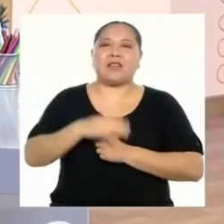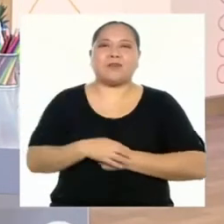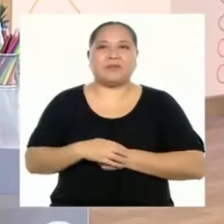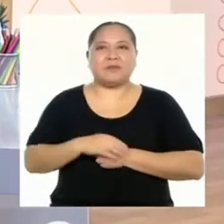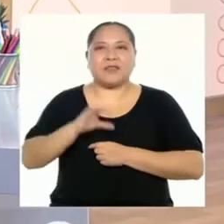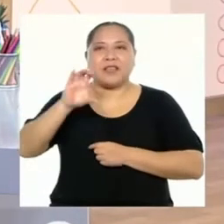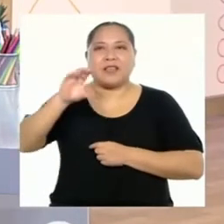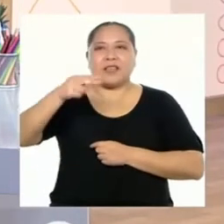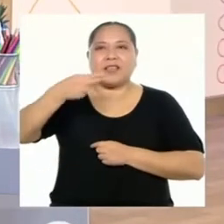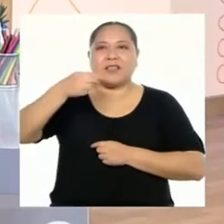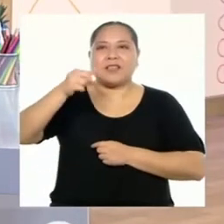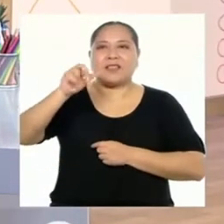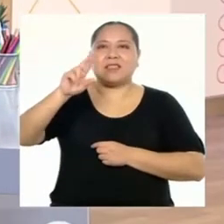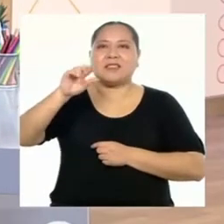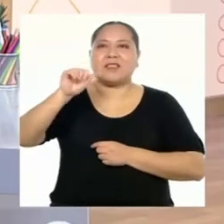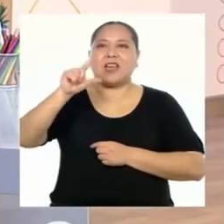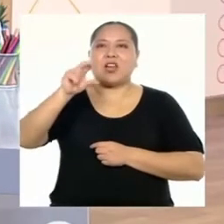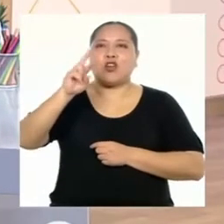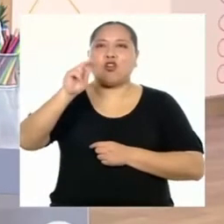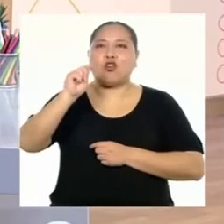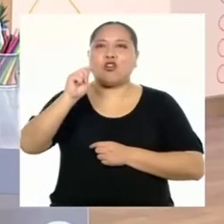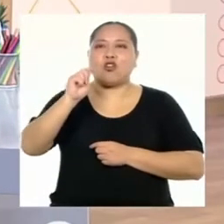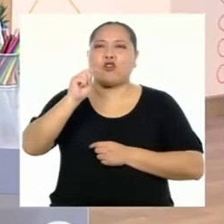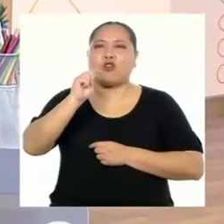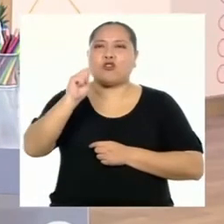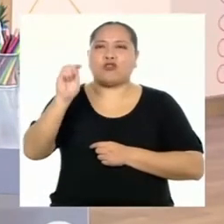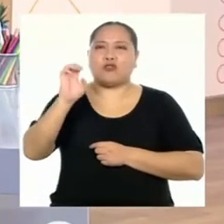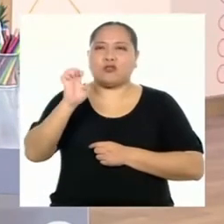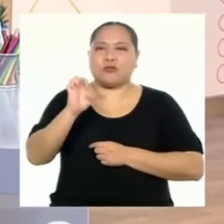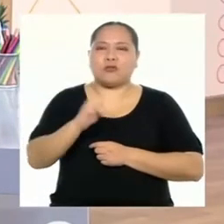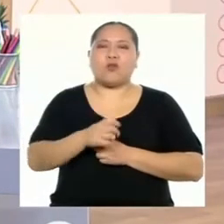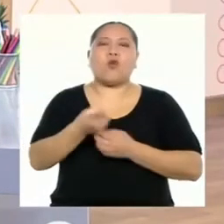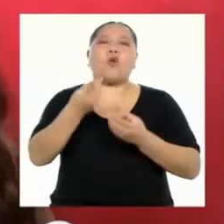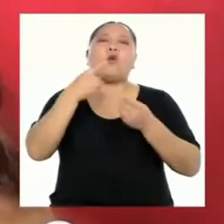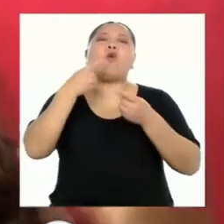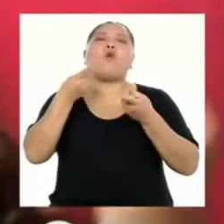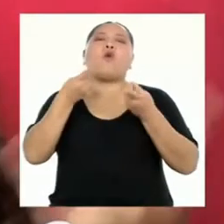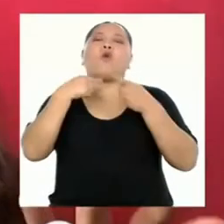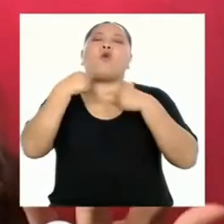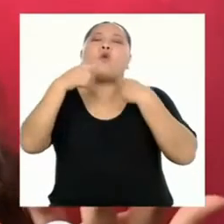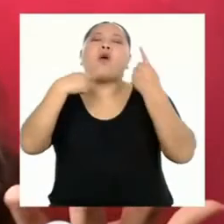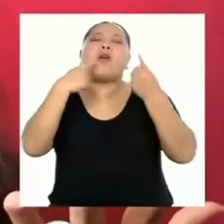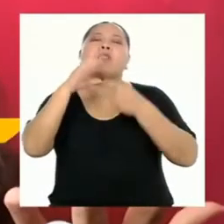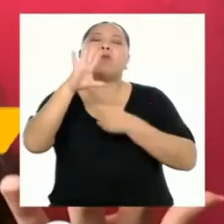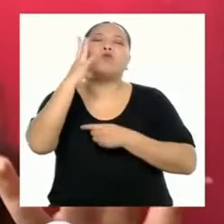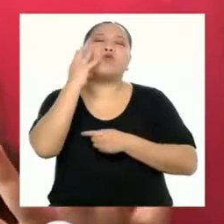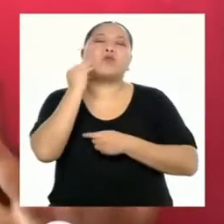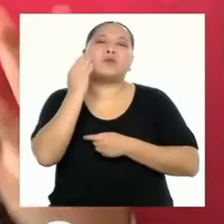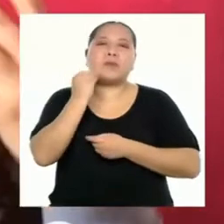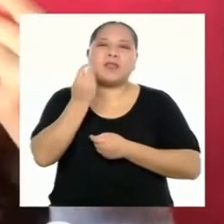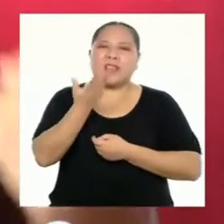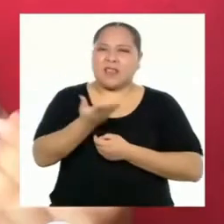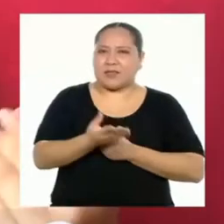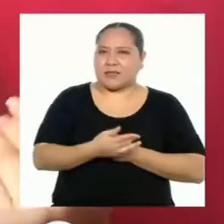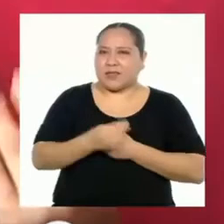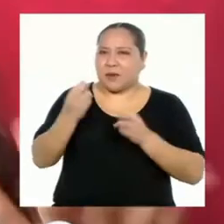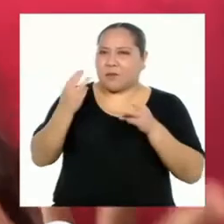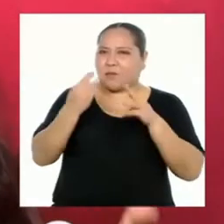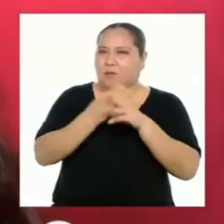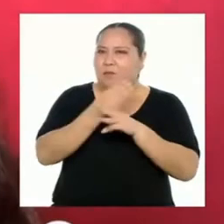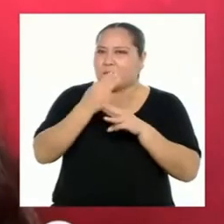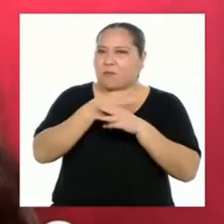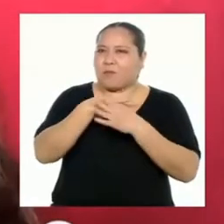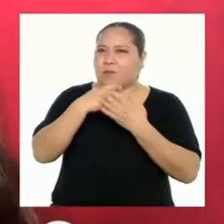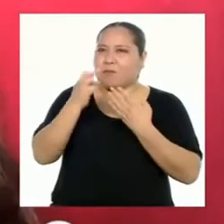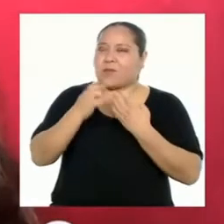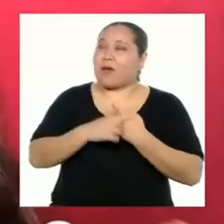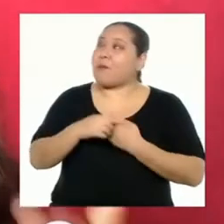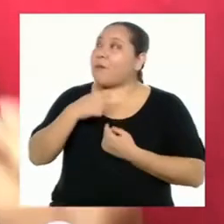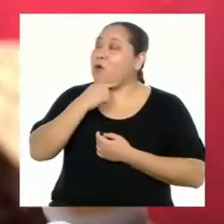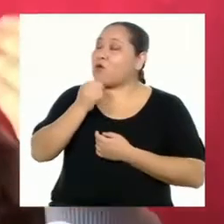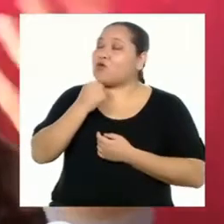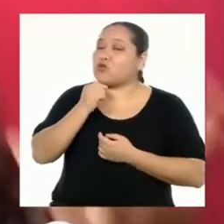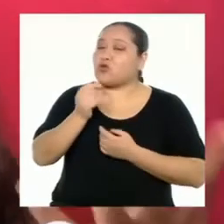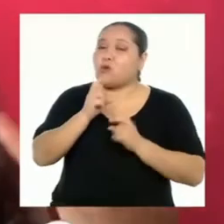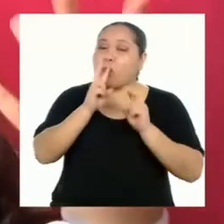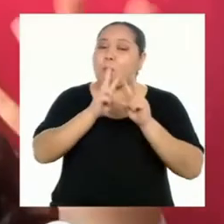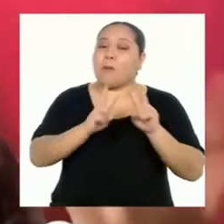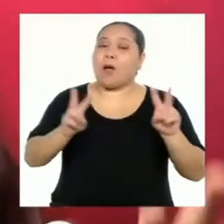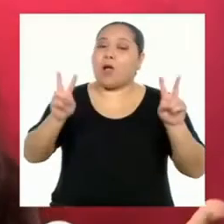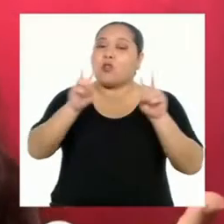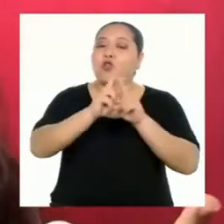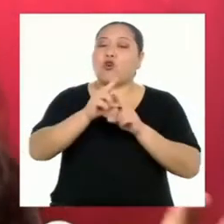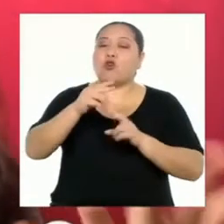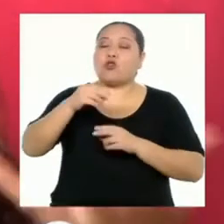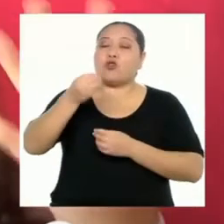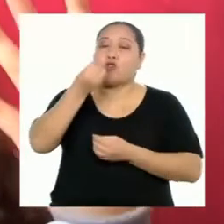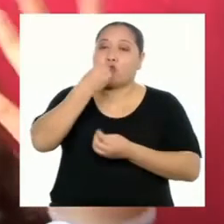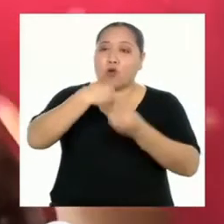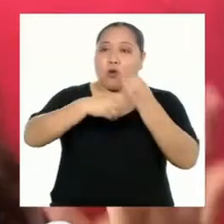cuéntanos tu experiencia con los últimos programas de mate de Aprendo en Casa. A mí me gustó lo de los valores nutricionales y